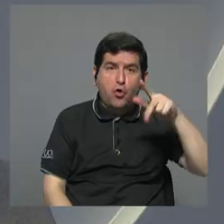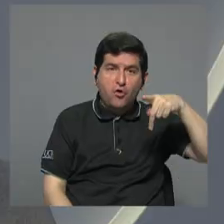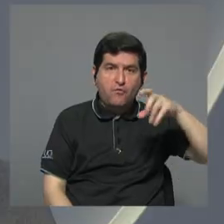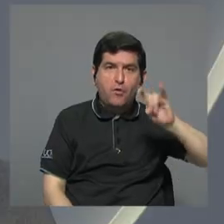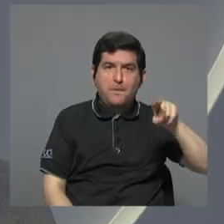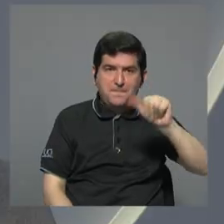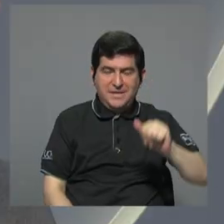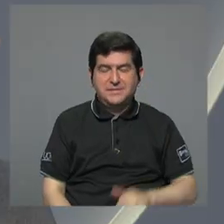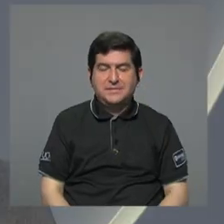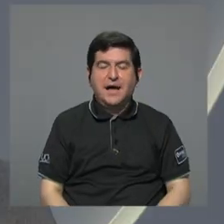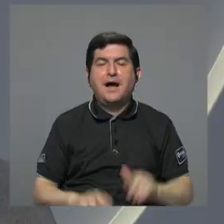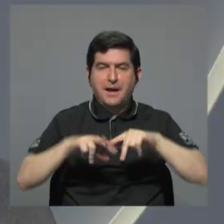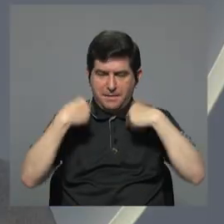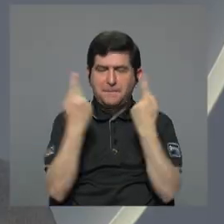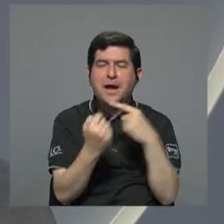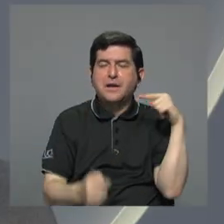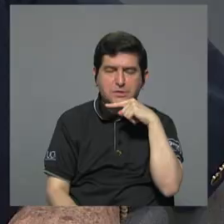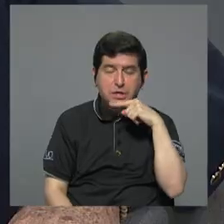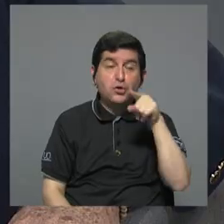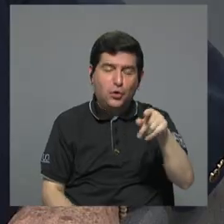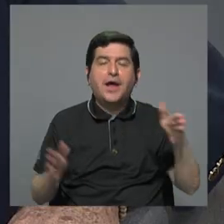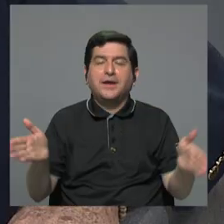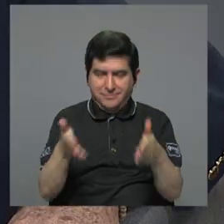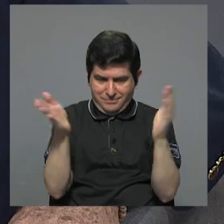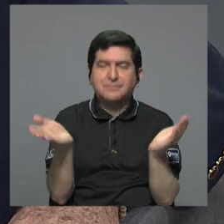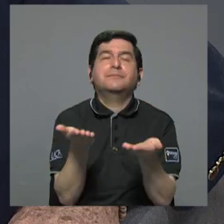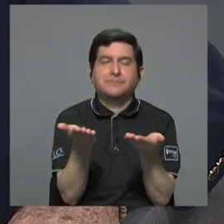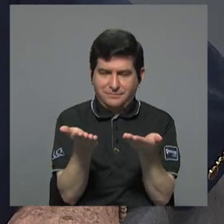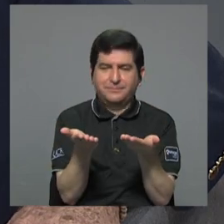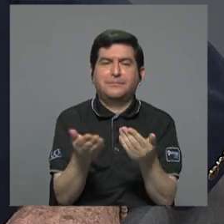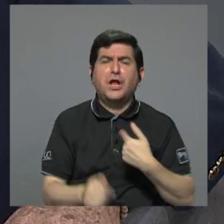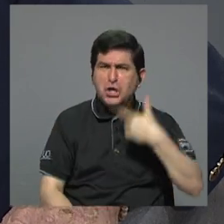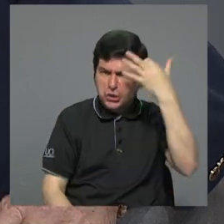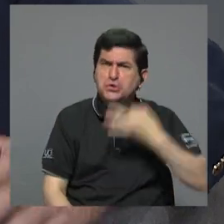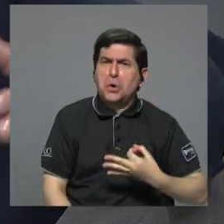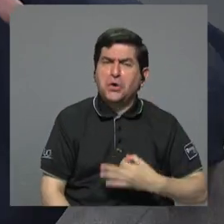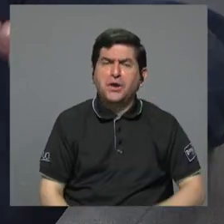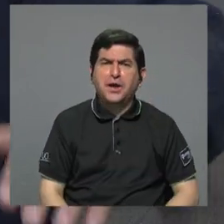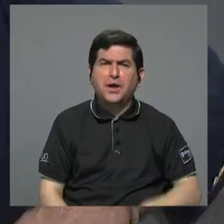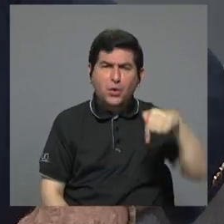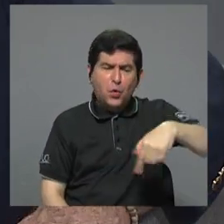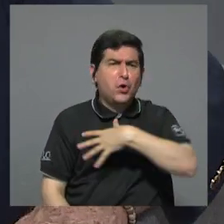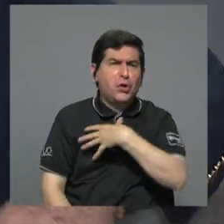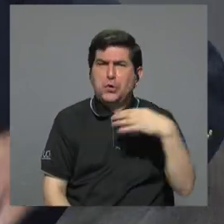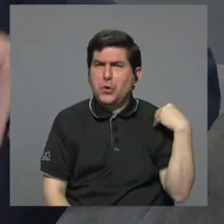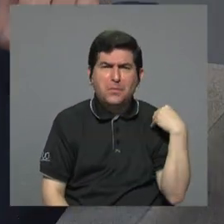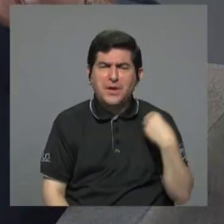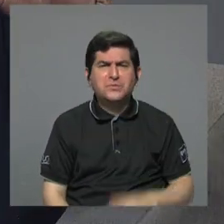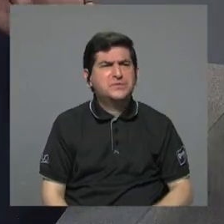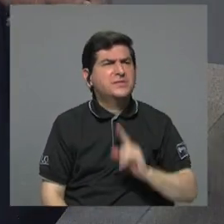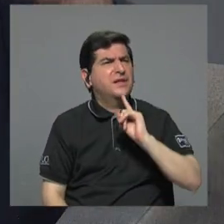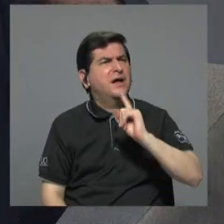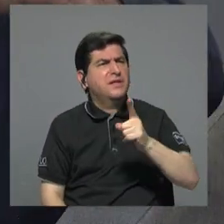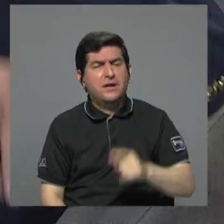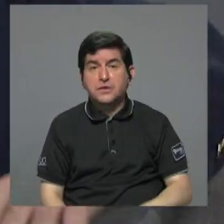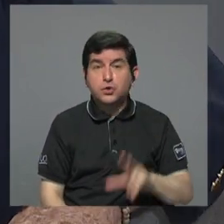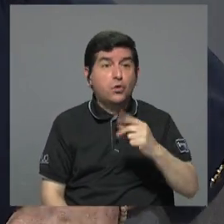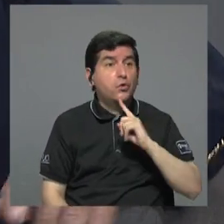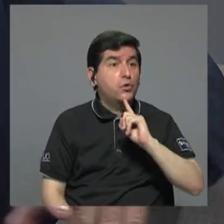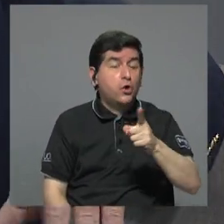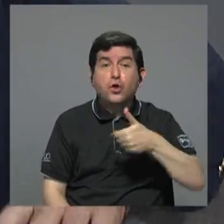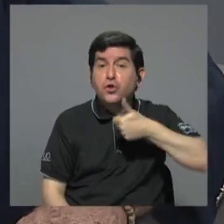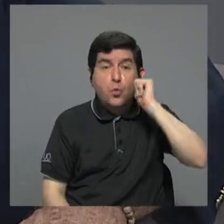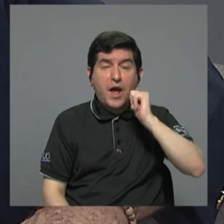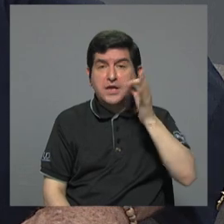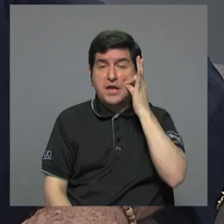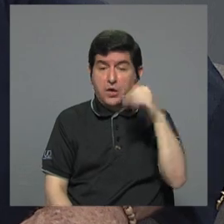el Partido Unidad. Y que fue el que la impulsó. Y a mí me parece que hoy no me gusta ver unas declaraciones, no lo dijo ayer Figueres,